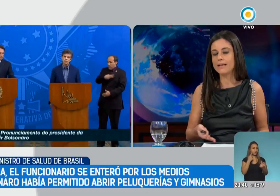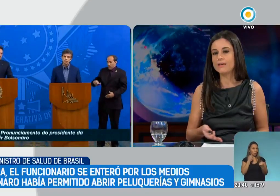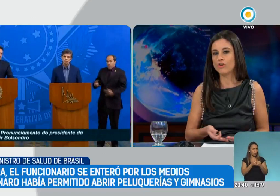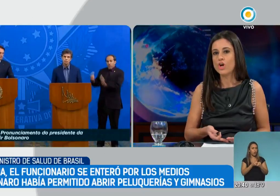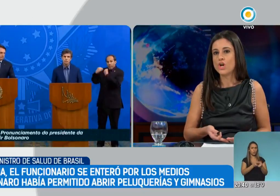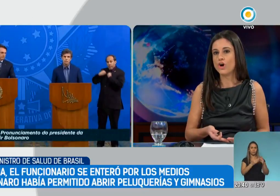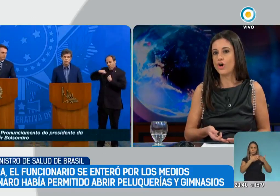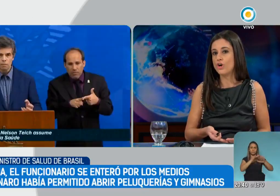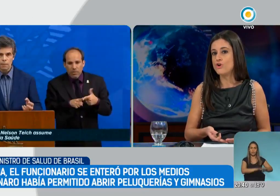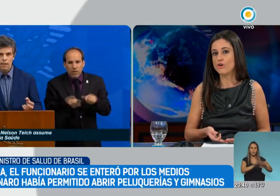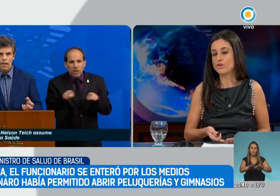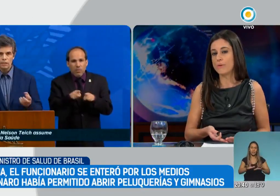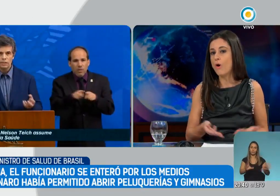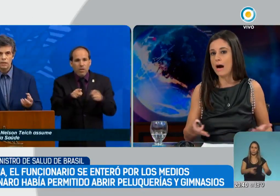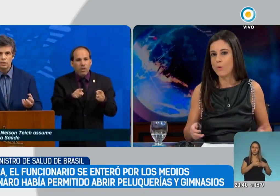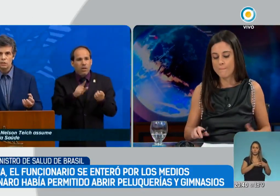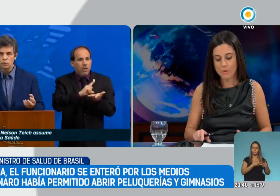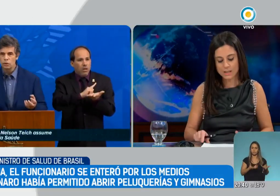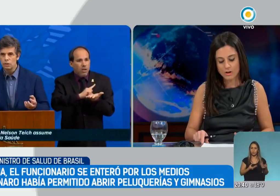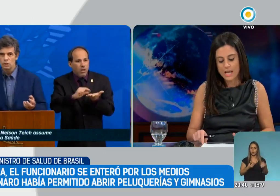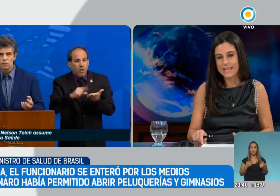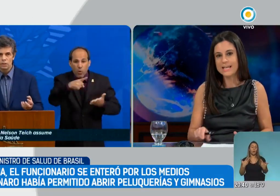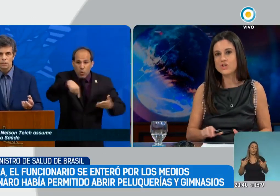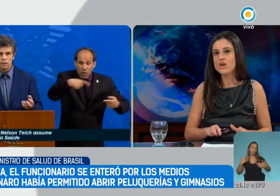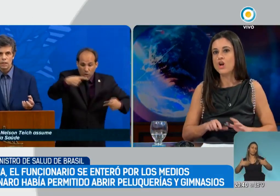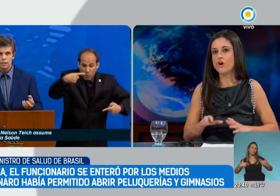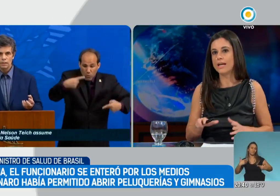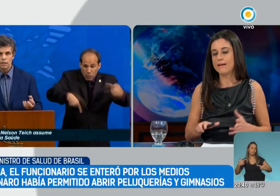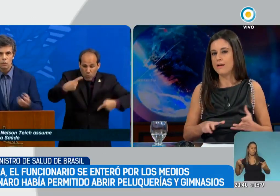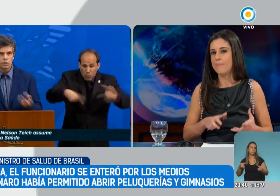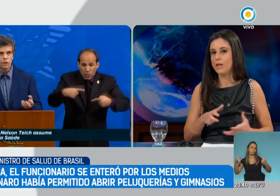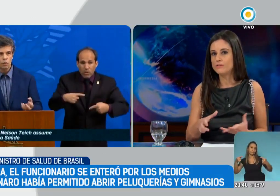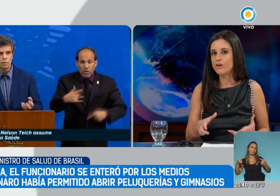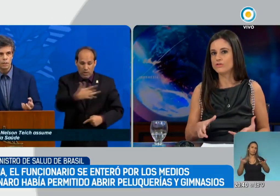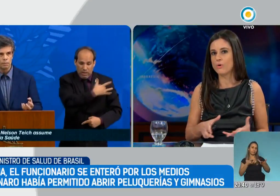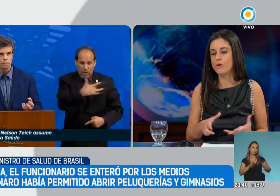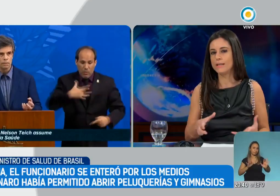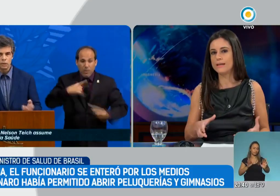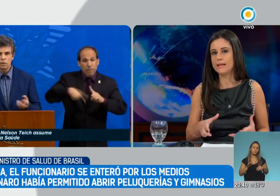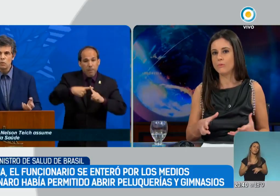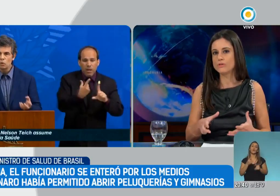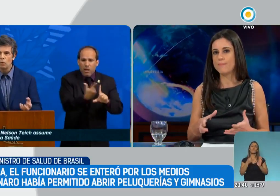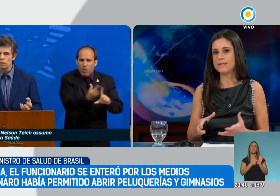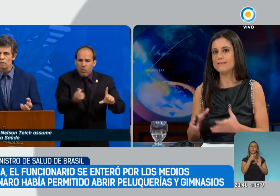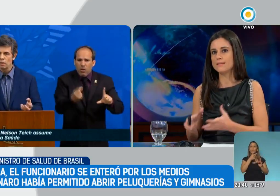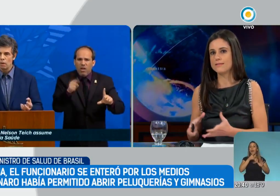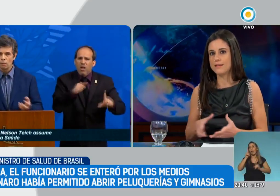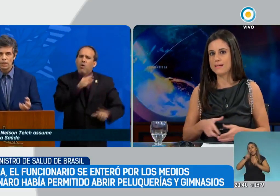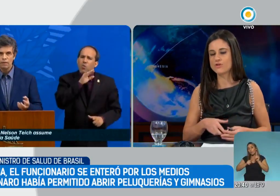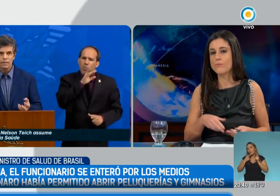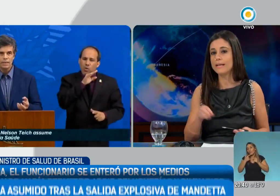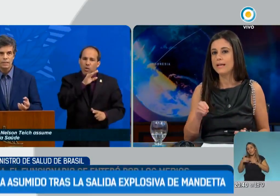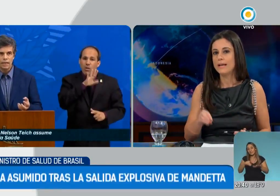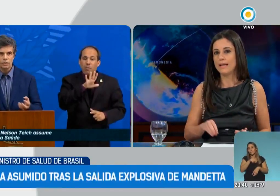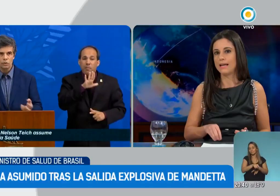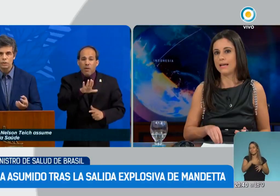claramente esto no llevó a buen puerto. Y de hecho, lo que le molestó, según comentan algunos especialistas en este